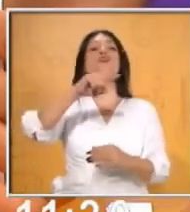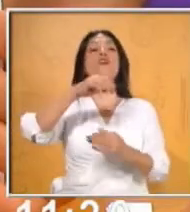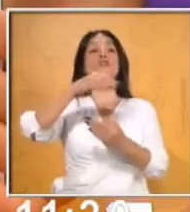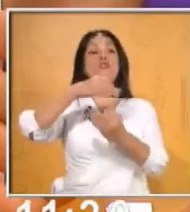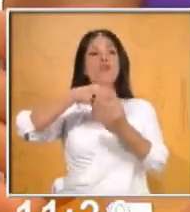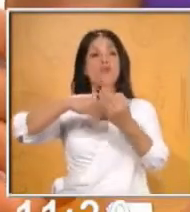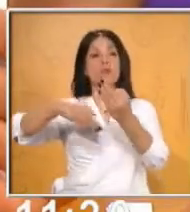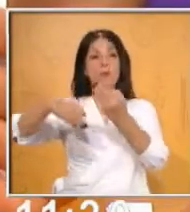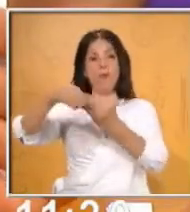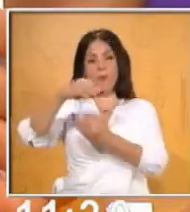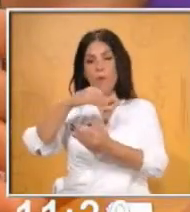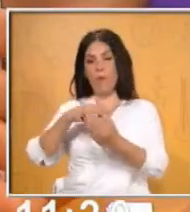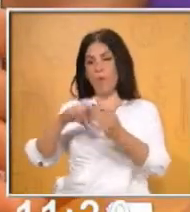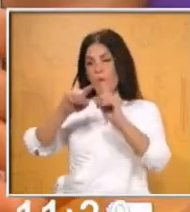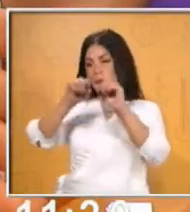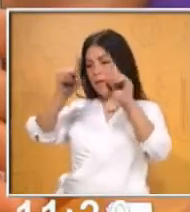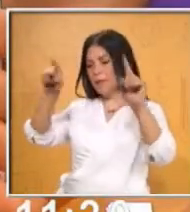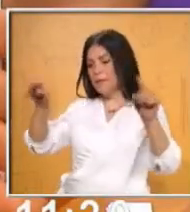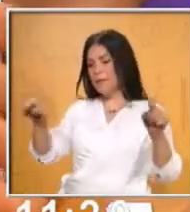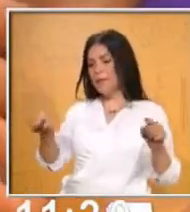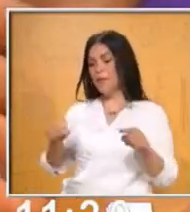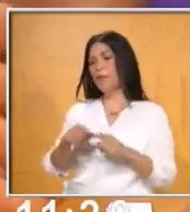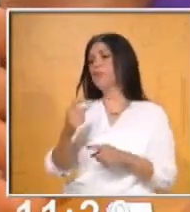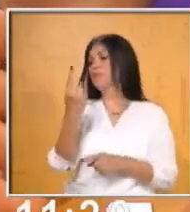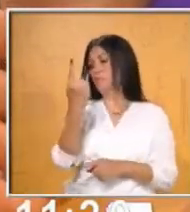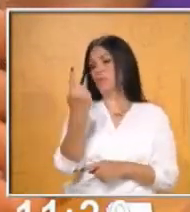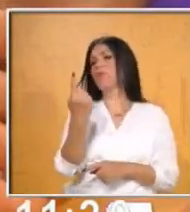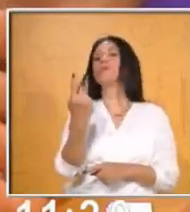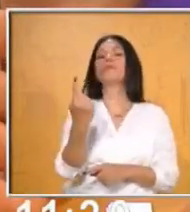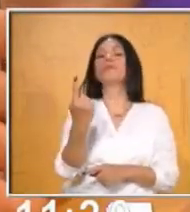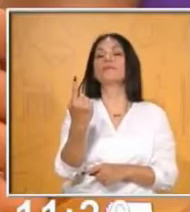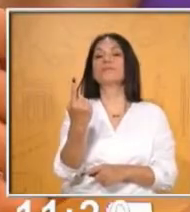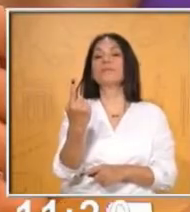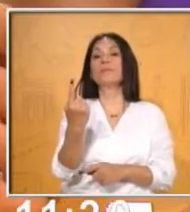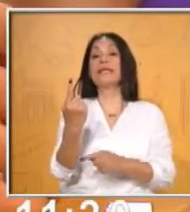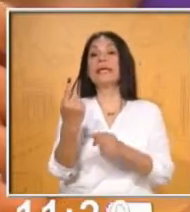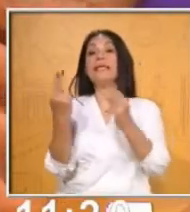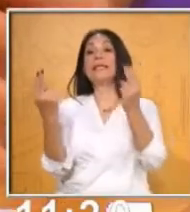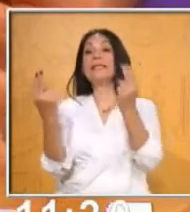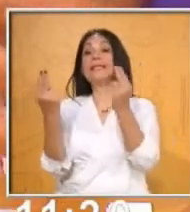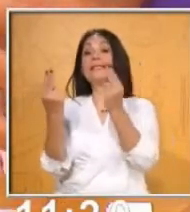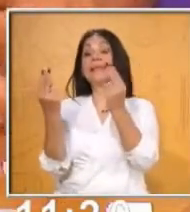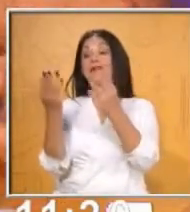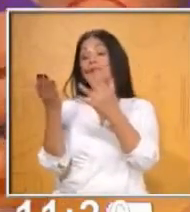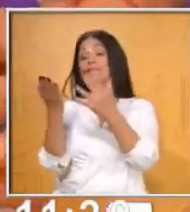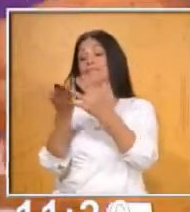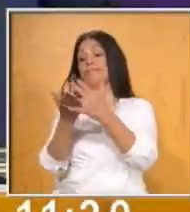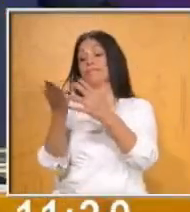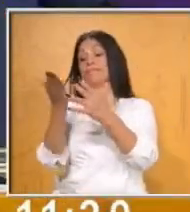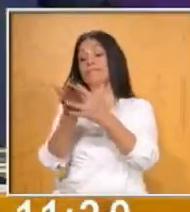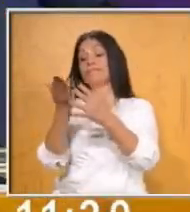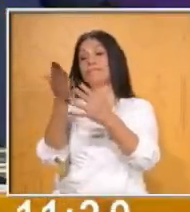el círculo sería el entero. Necesitamos que en casita Márquez,